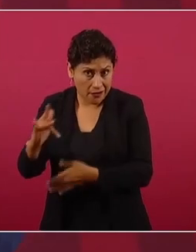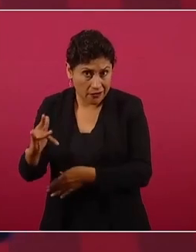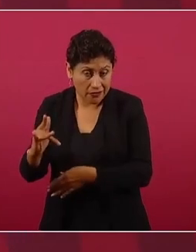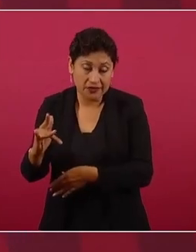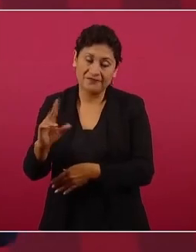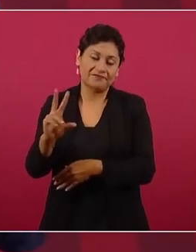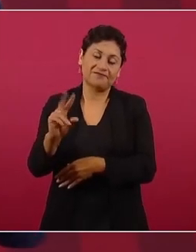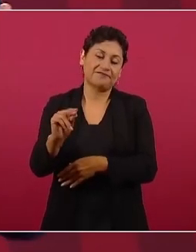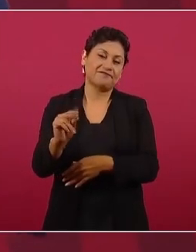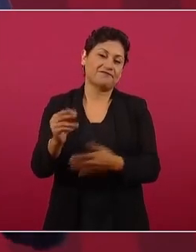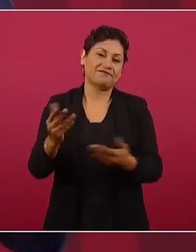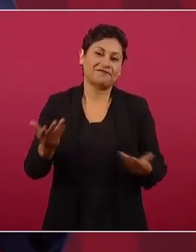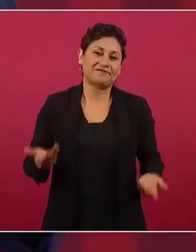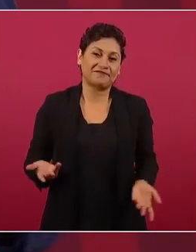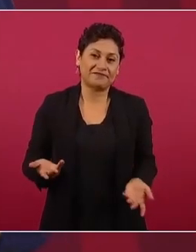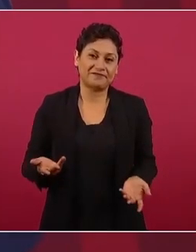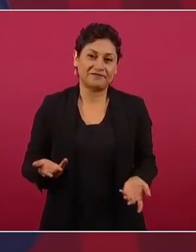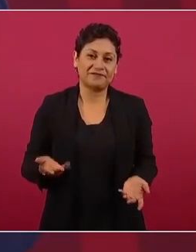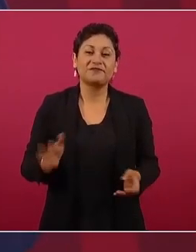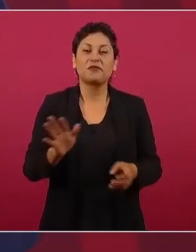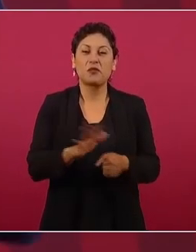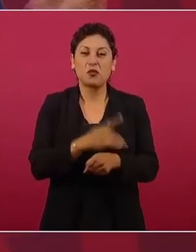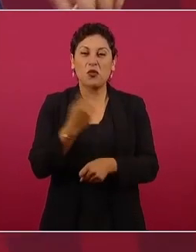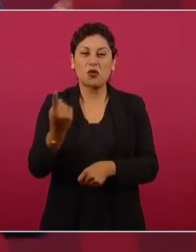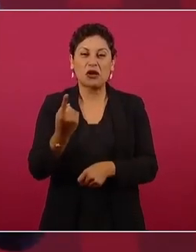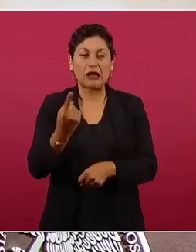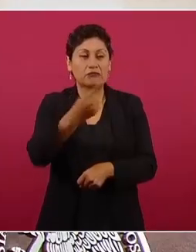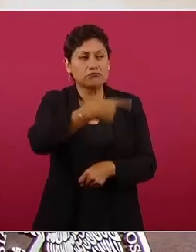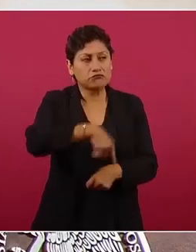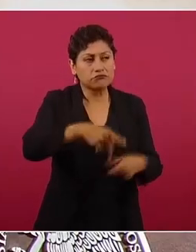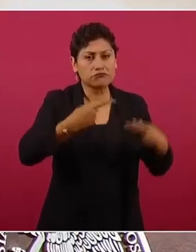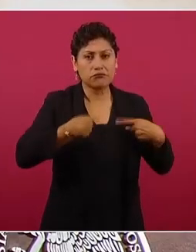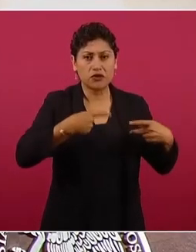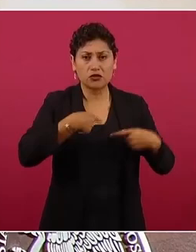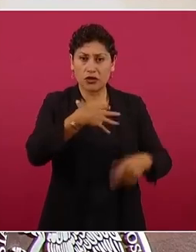Nosotros estamos aquí por el pueblo, por la gente.